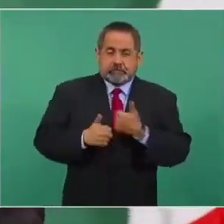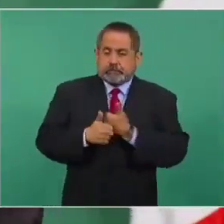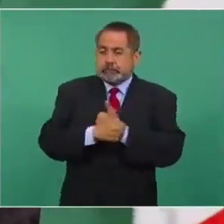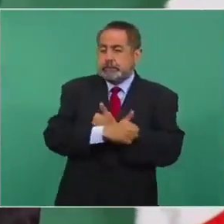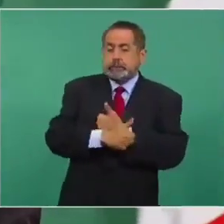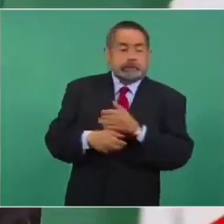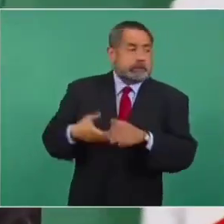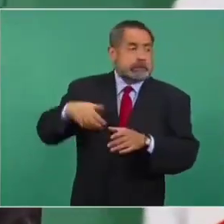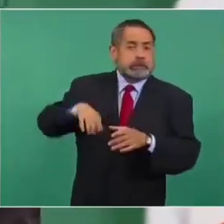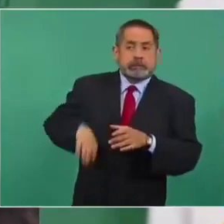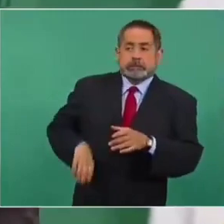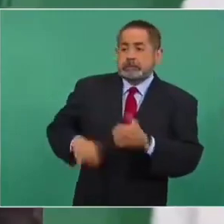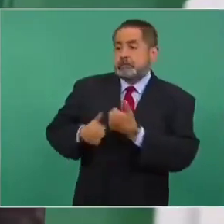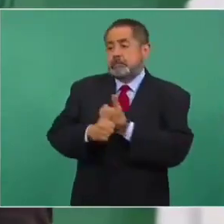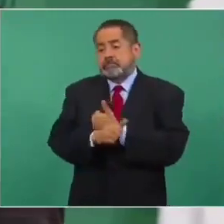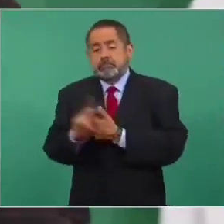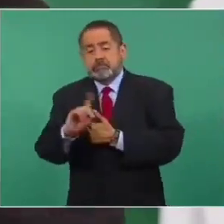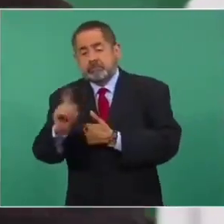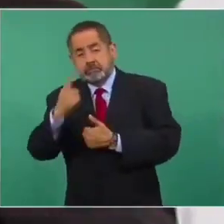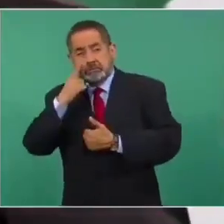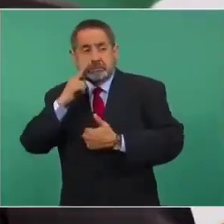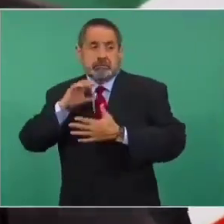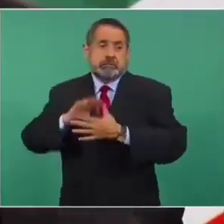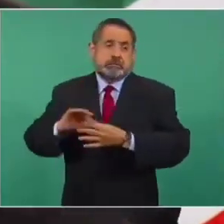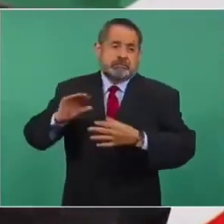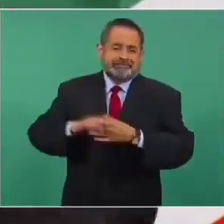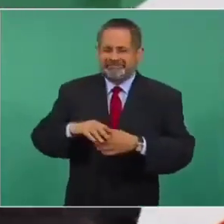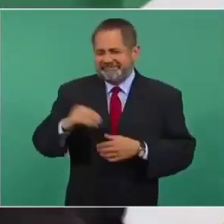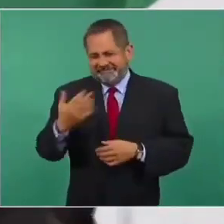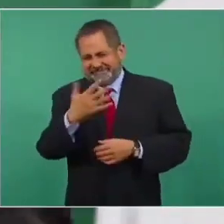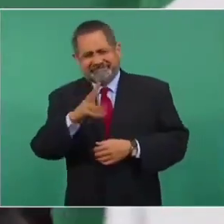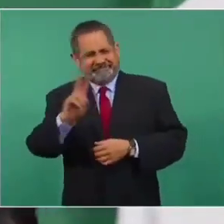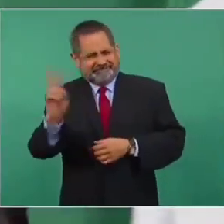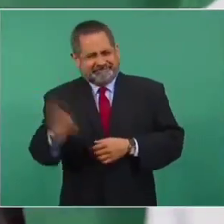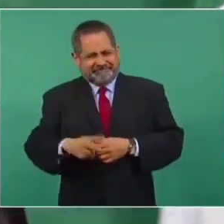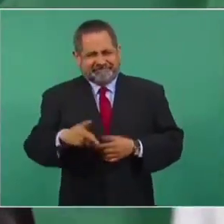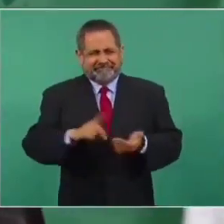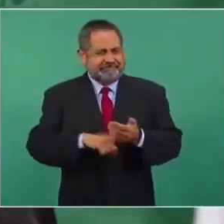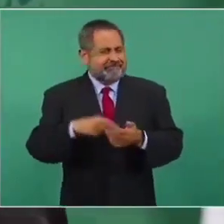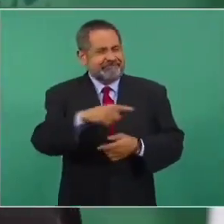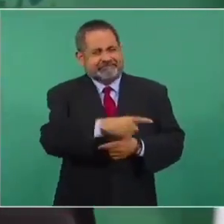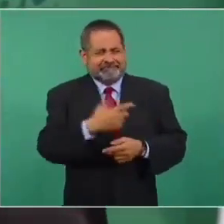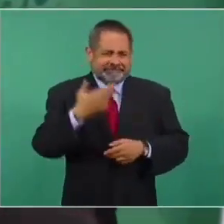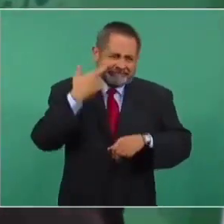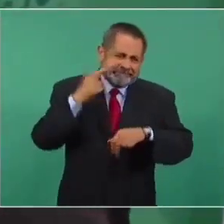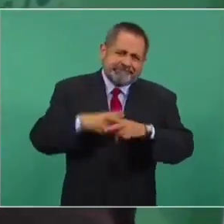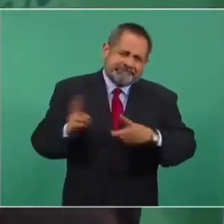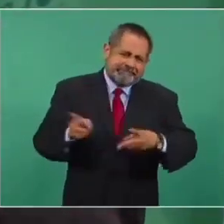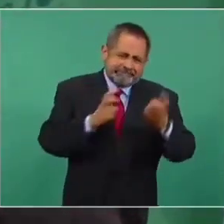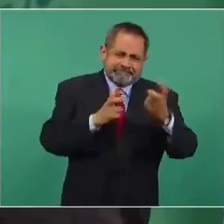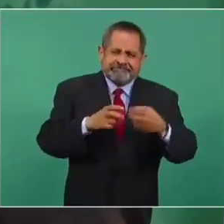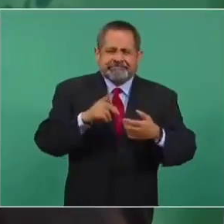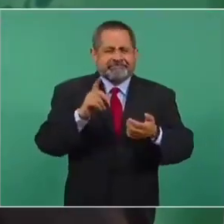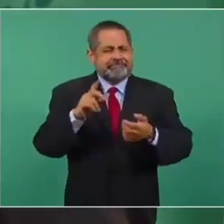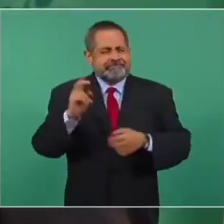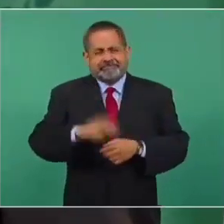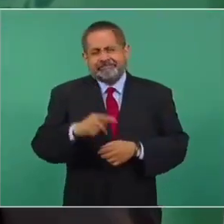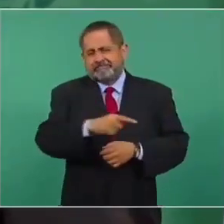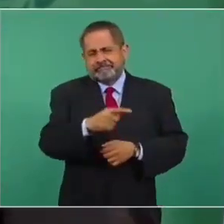lo que en realidad es robo o tratar de esconder, hablan de